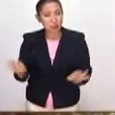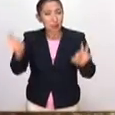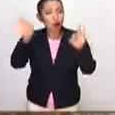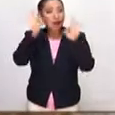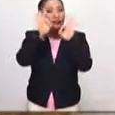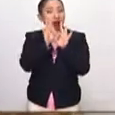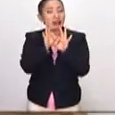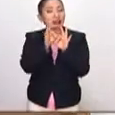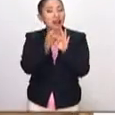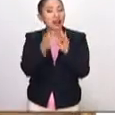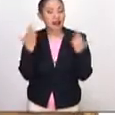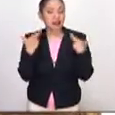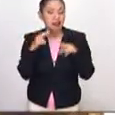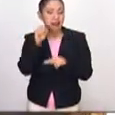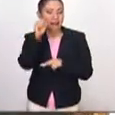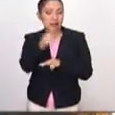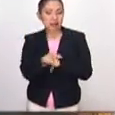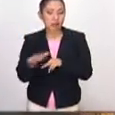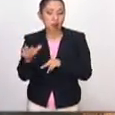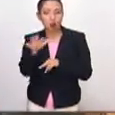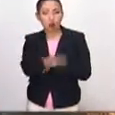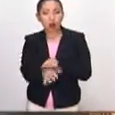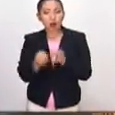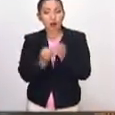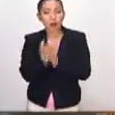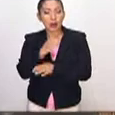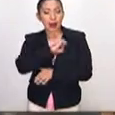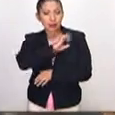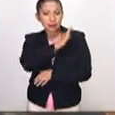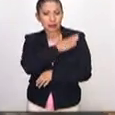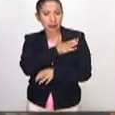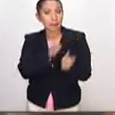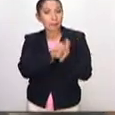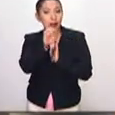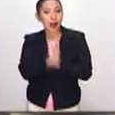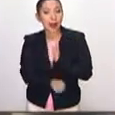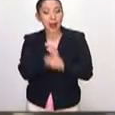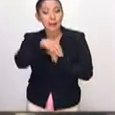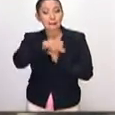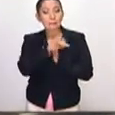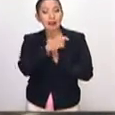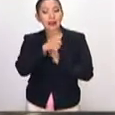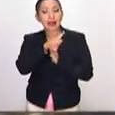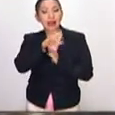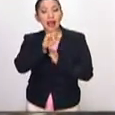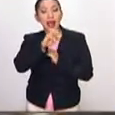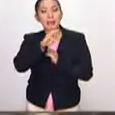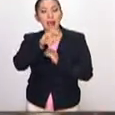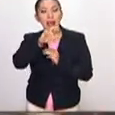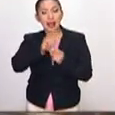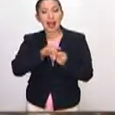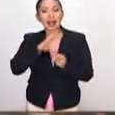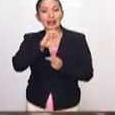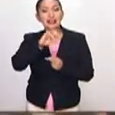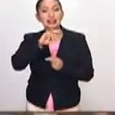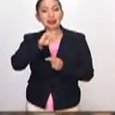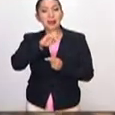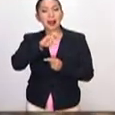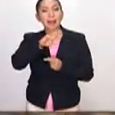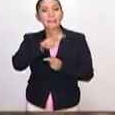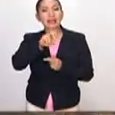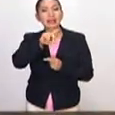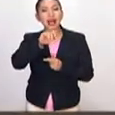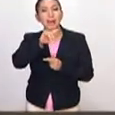representantes precisamente de lo novohispano como es Miguel Cabrera, como es Cristóbal de Villalpando,